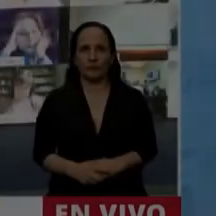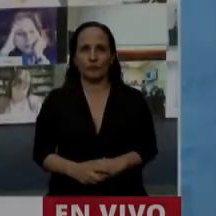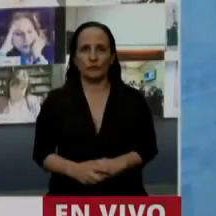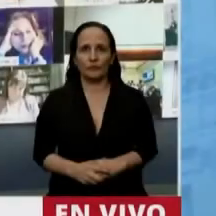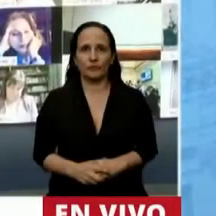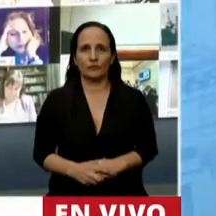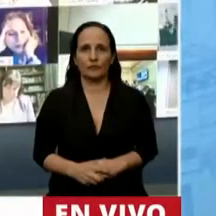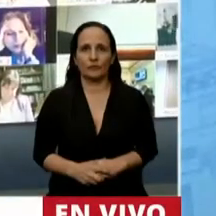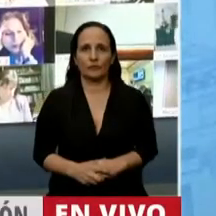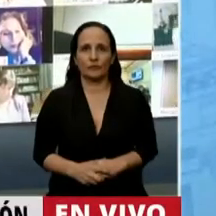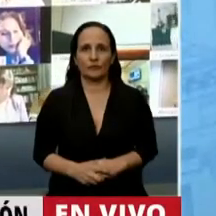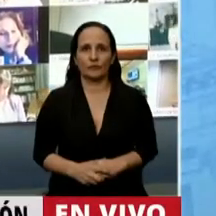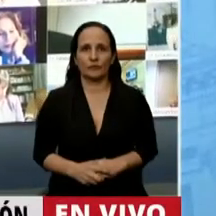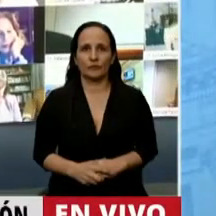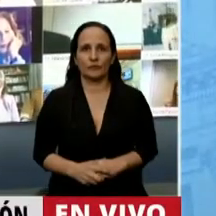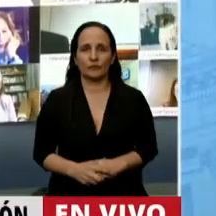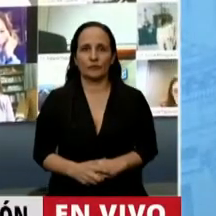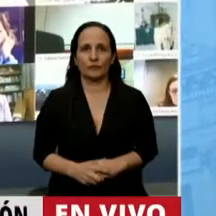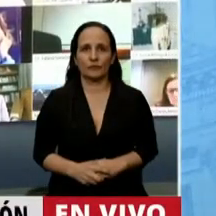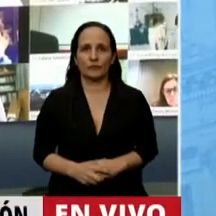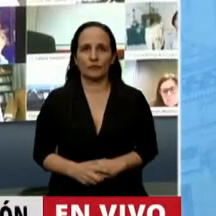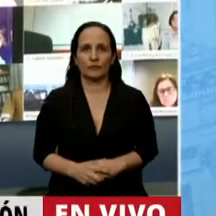Tiene la palabra el diputado Sotos.